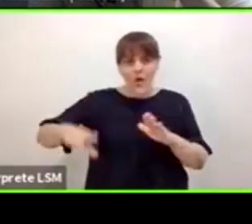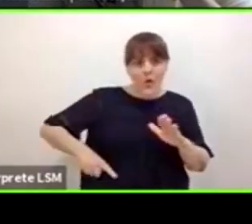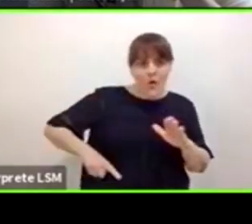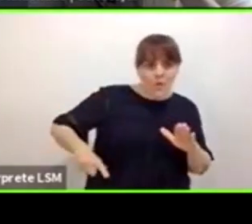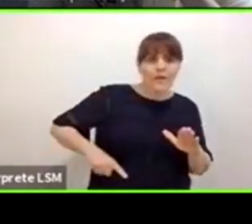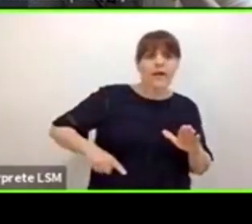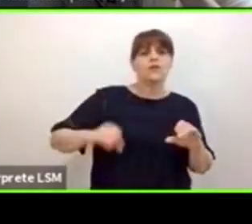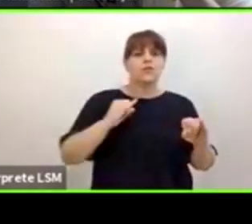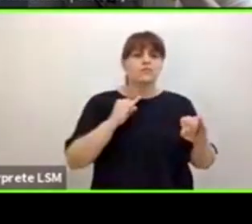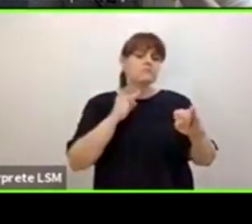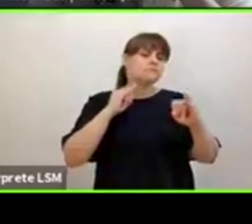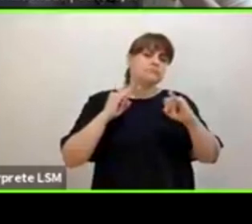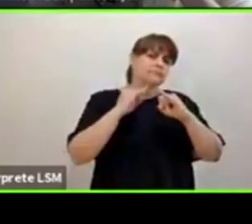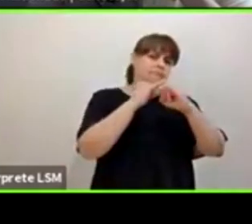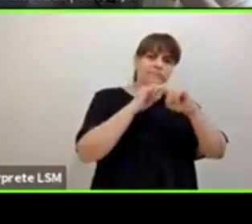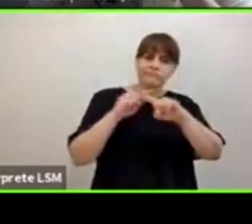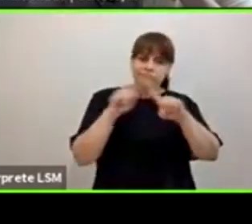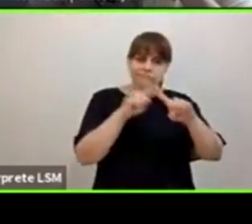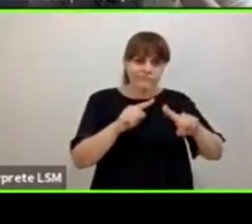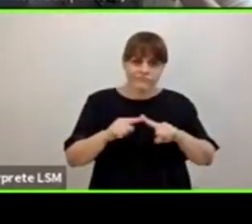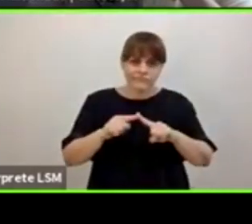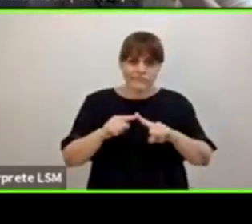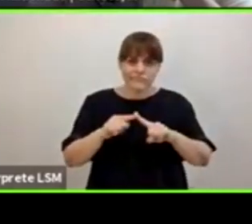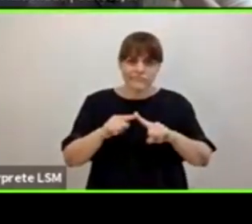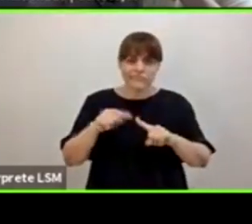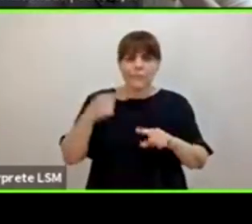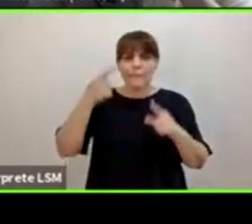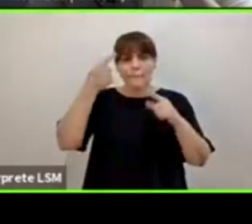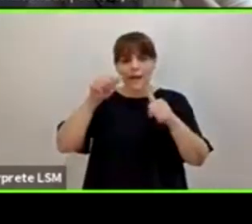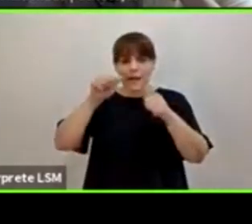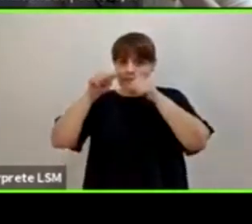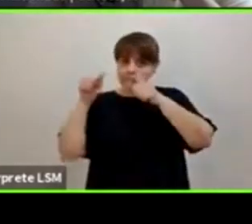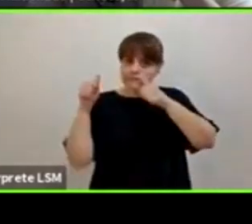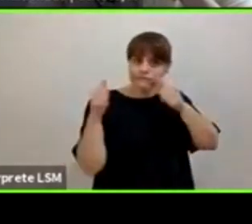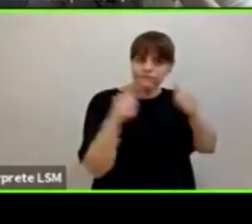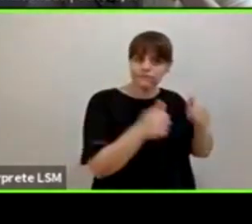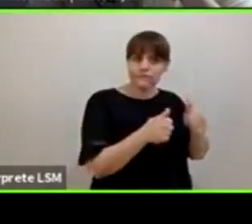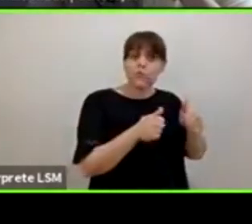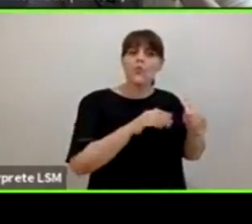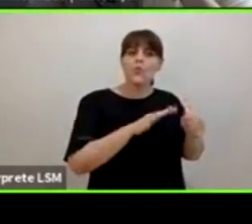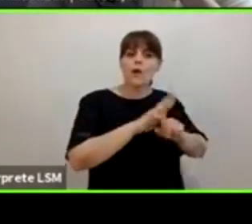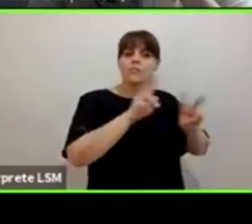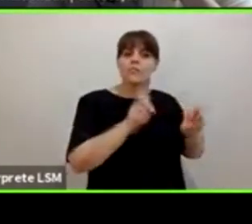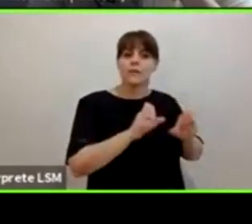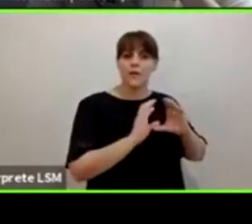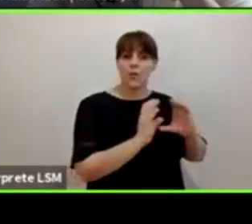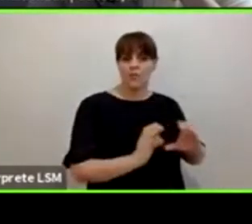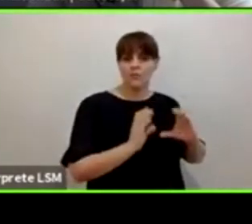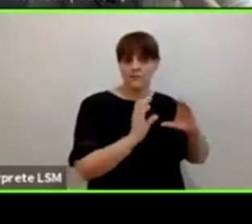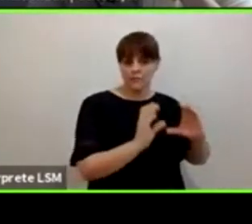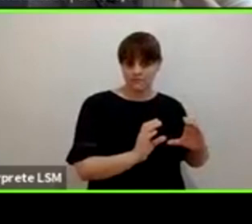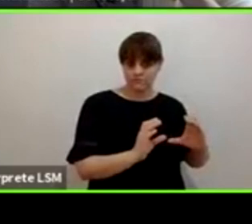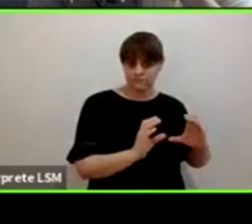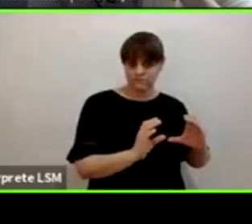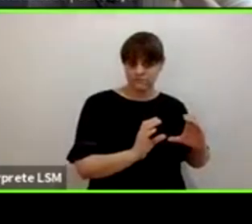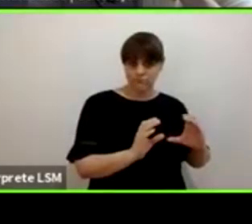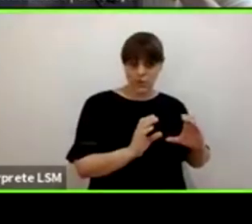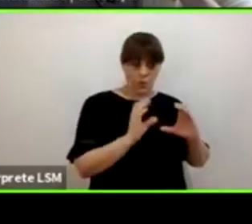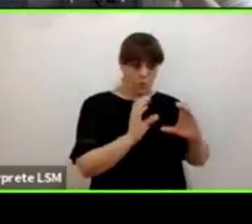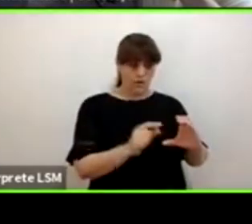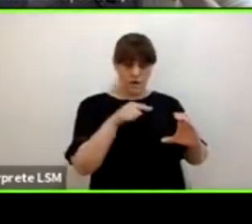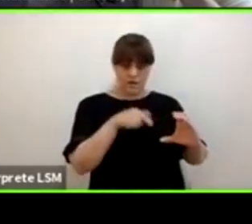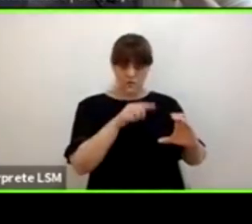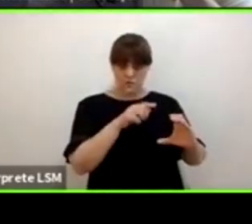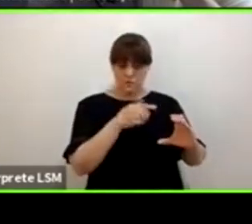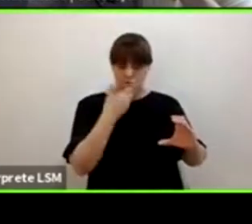instituciones miren más hacia los cuidados es importantísimo pero esa estrategia no va a consolidarse como